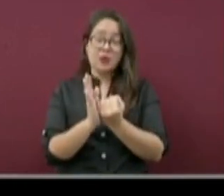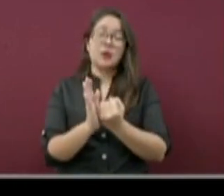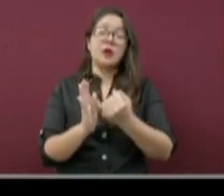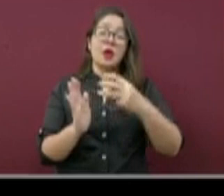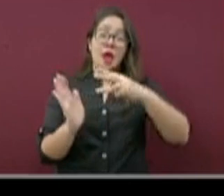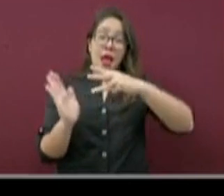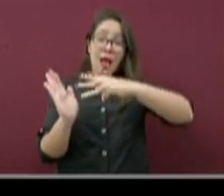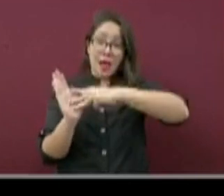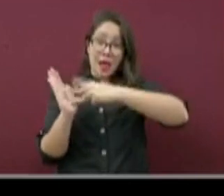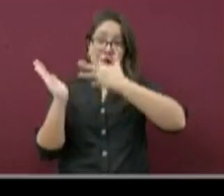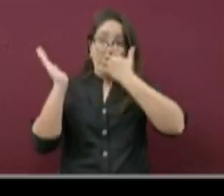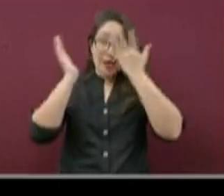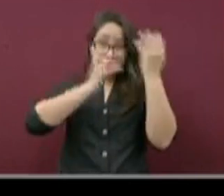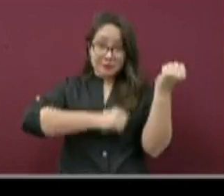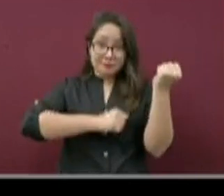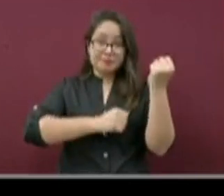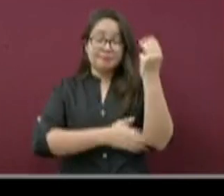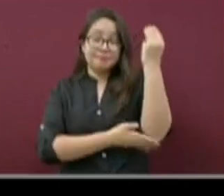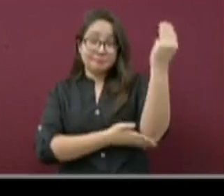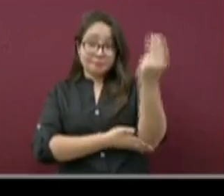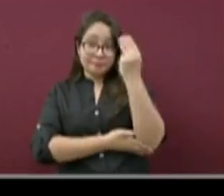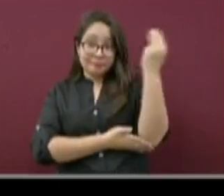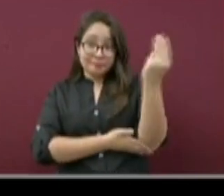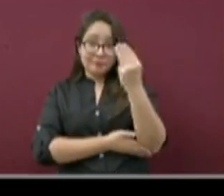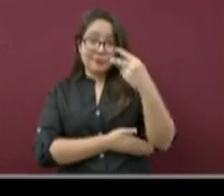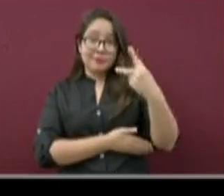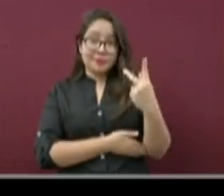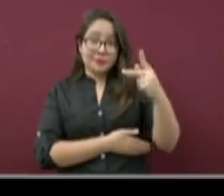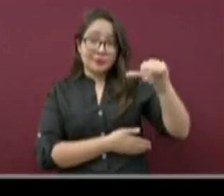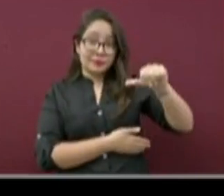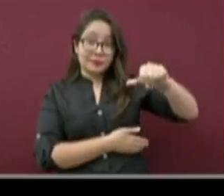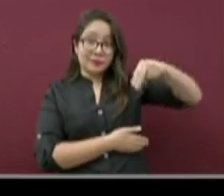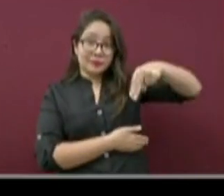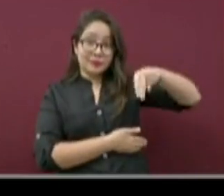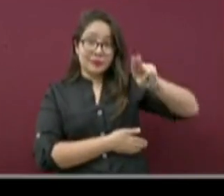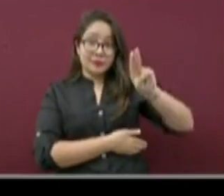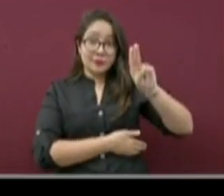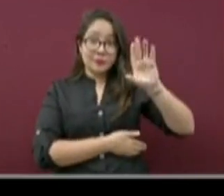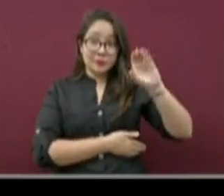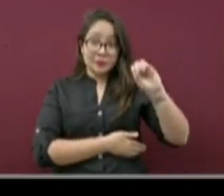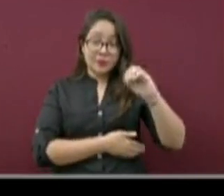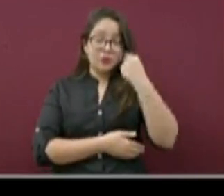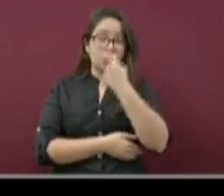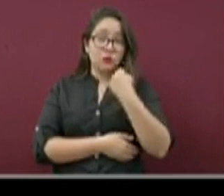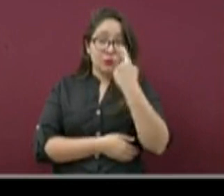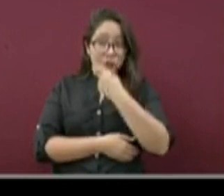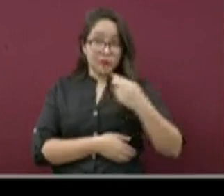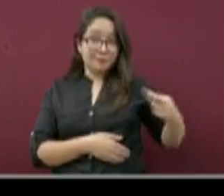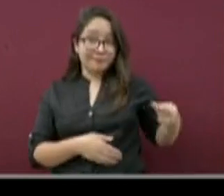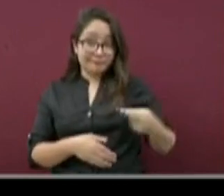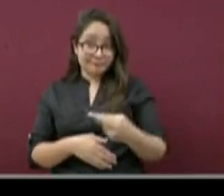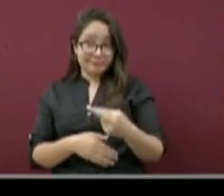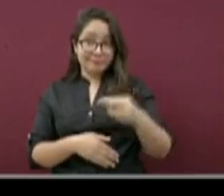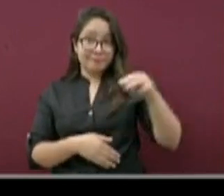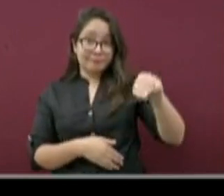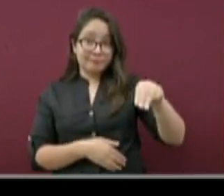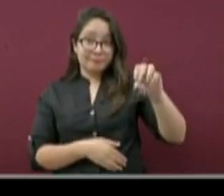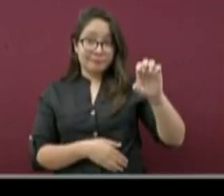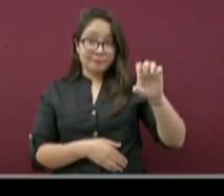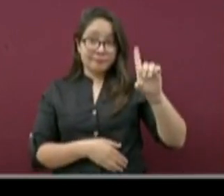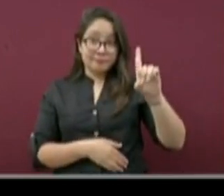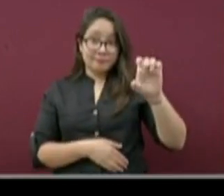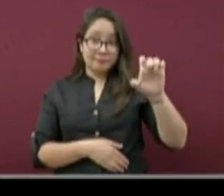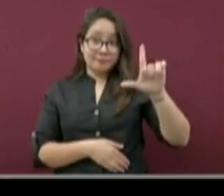Torre, Minatitlán, Pánuco, Boca del Río, Medellín. También San Andrés Tuxtla,